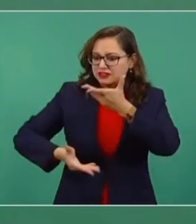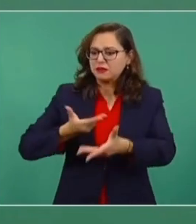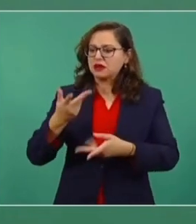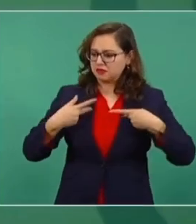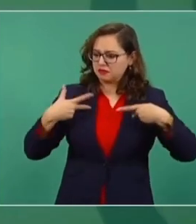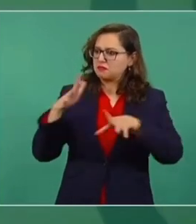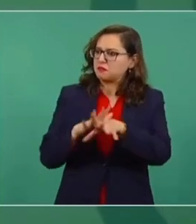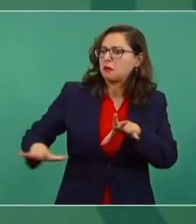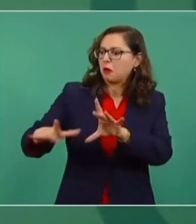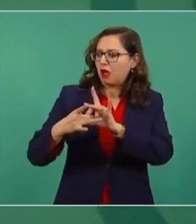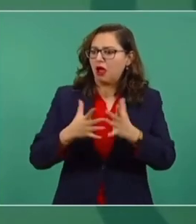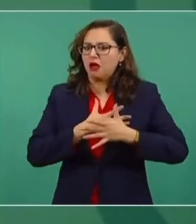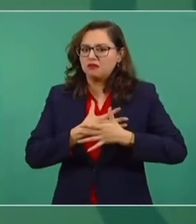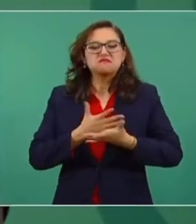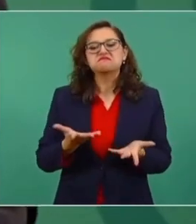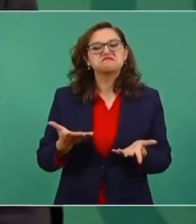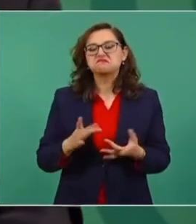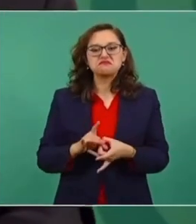al pueblo.